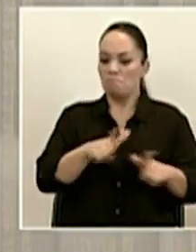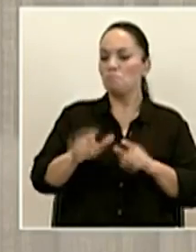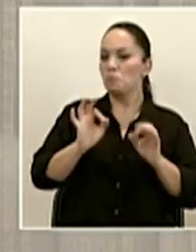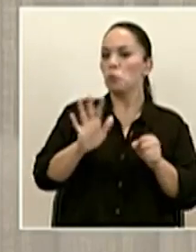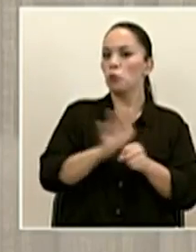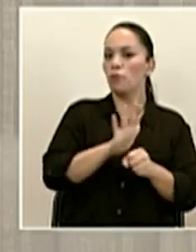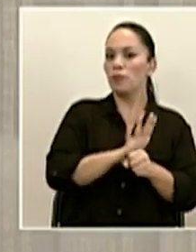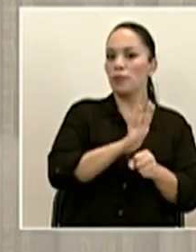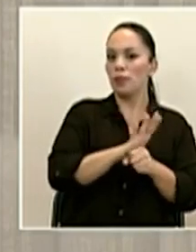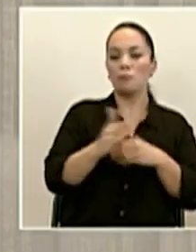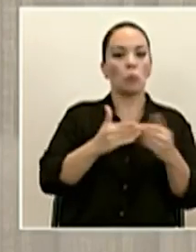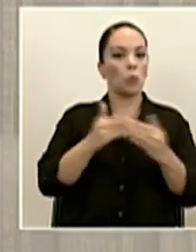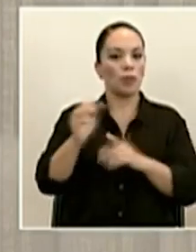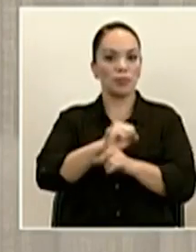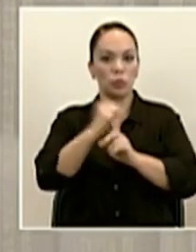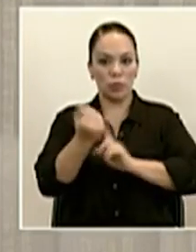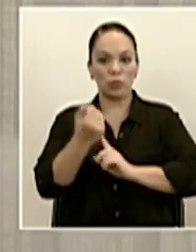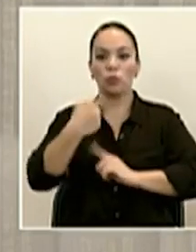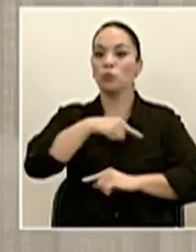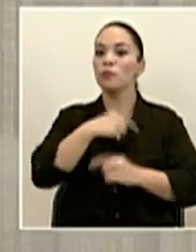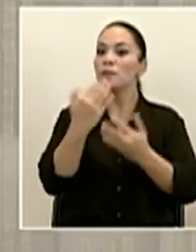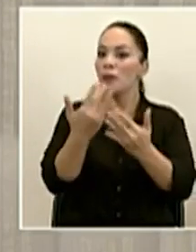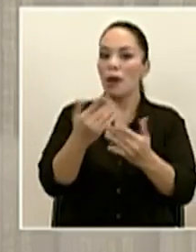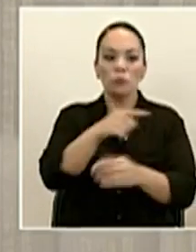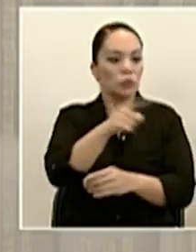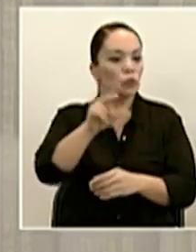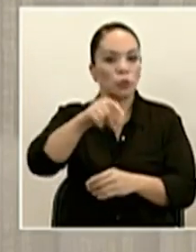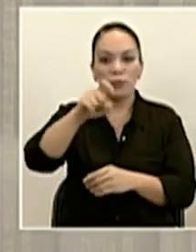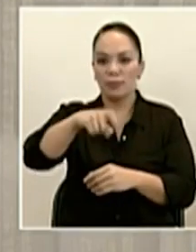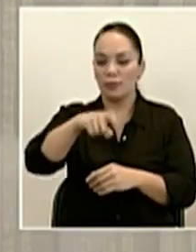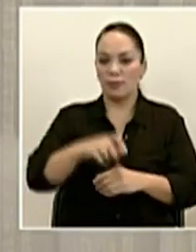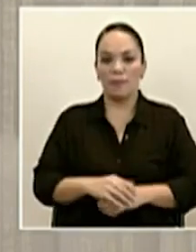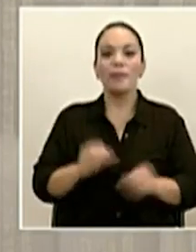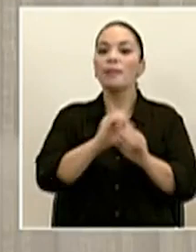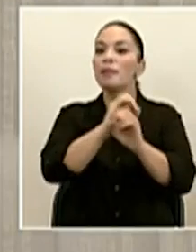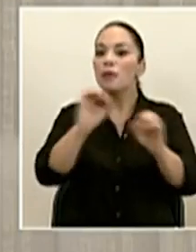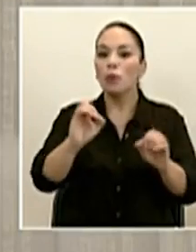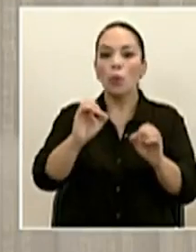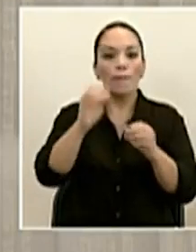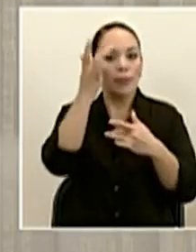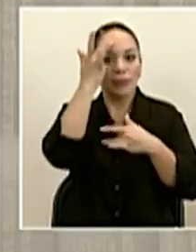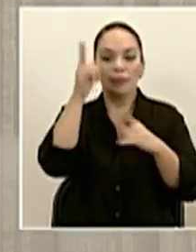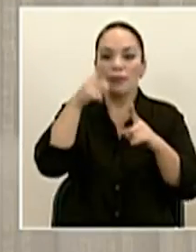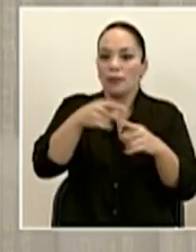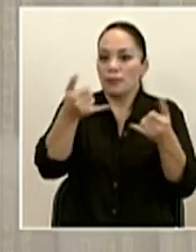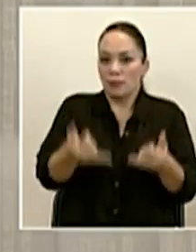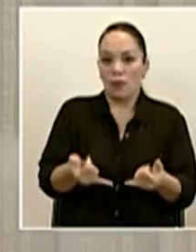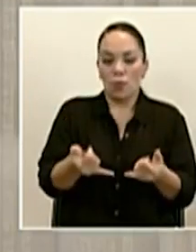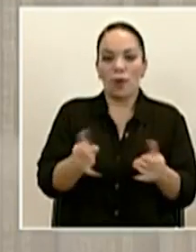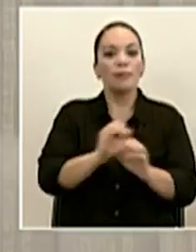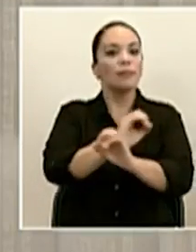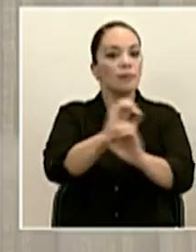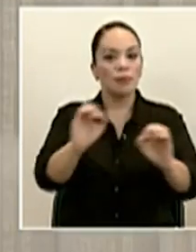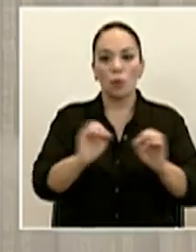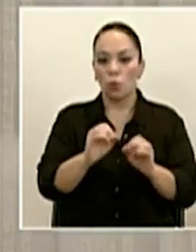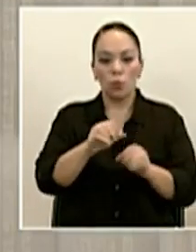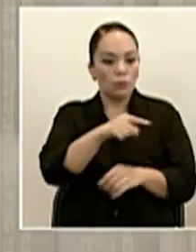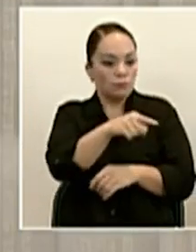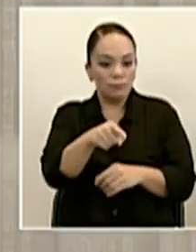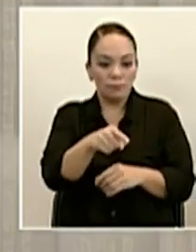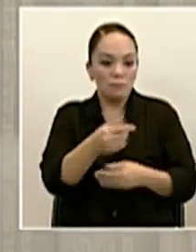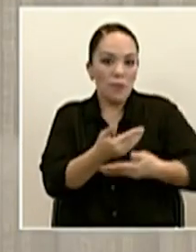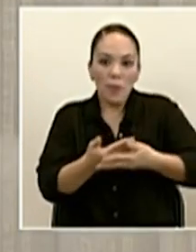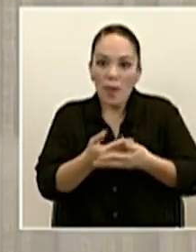eventualidad y esperamos que no sean necesarios. De nuevo, ningún paciente hasta el momento de hoy ha requerido